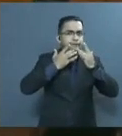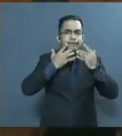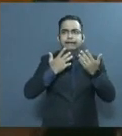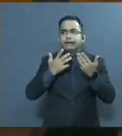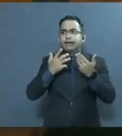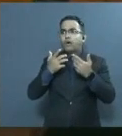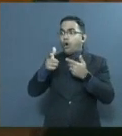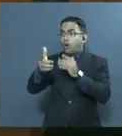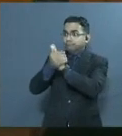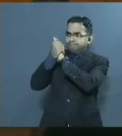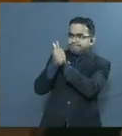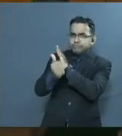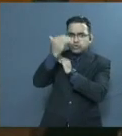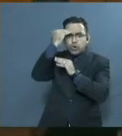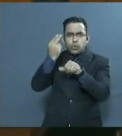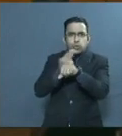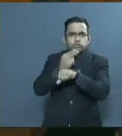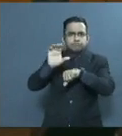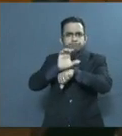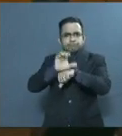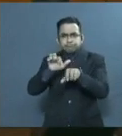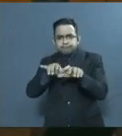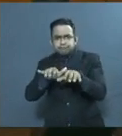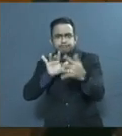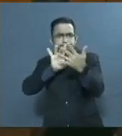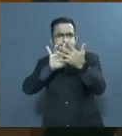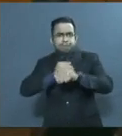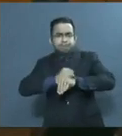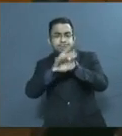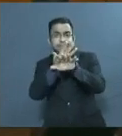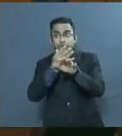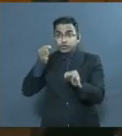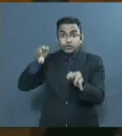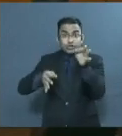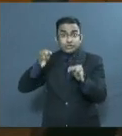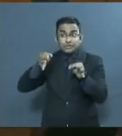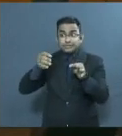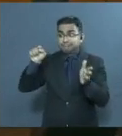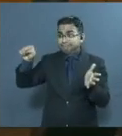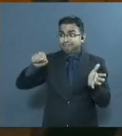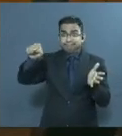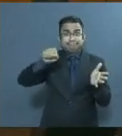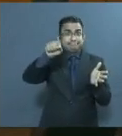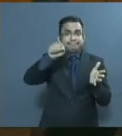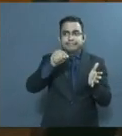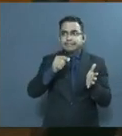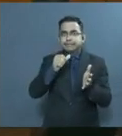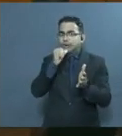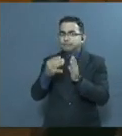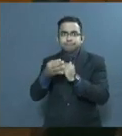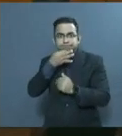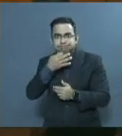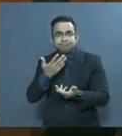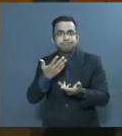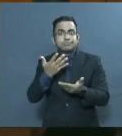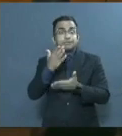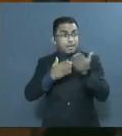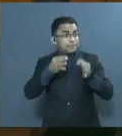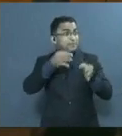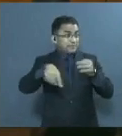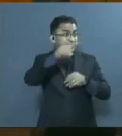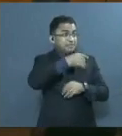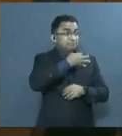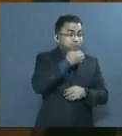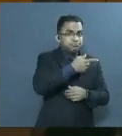entrenamiento digital de todo el ámbito judicial, en nuestros equipos, en los abogados y en los usuarios.